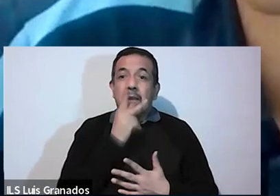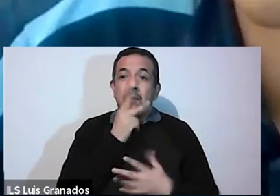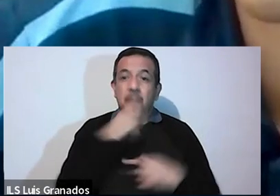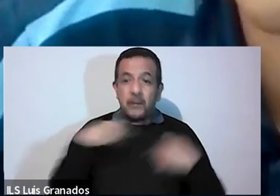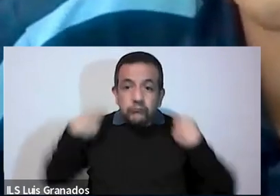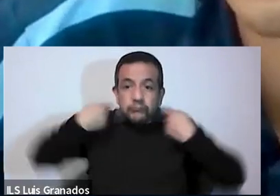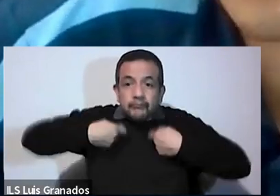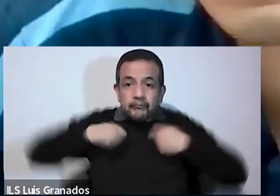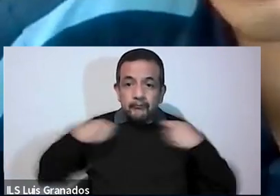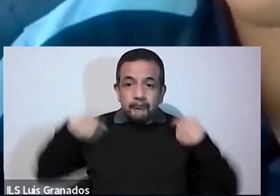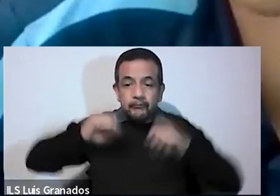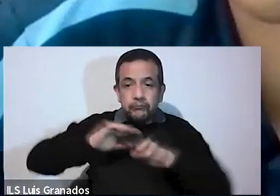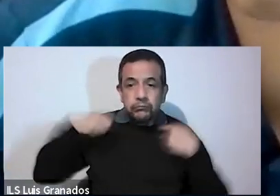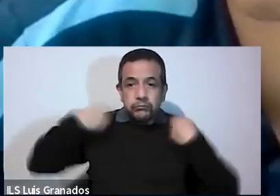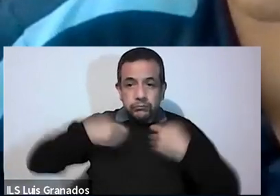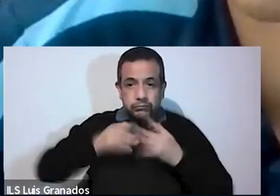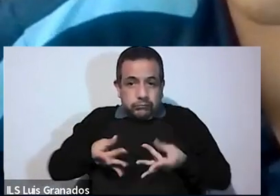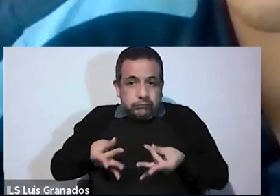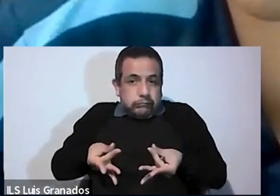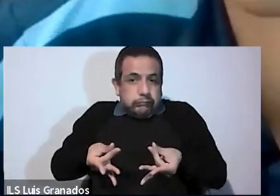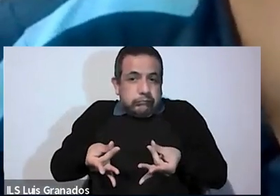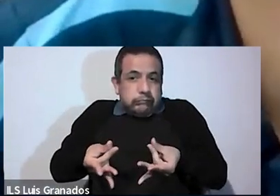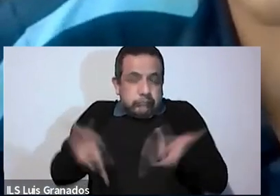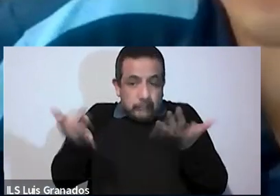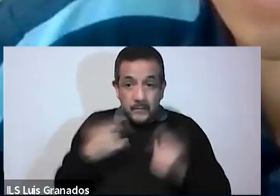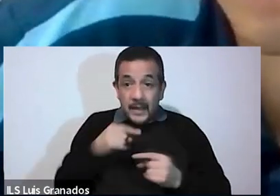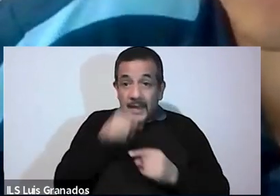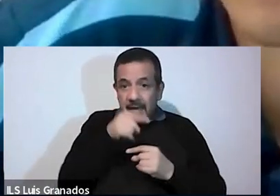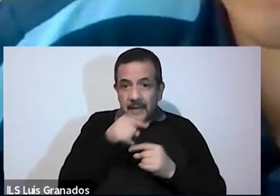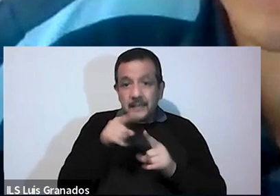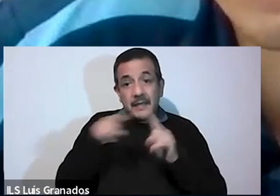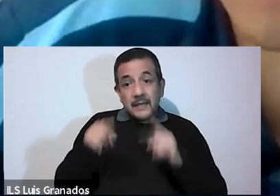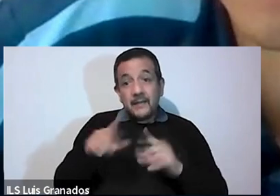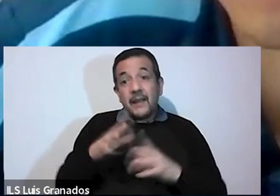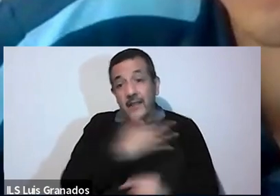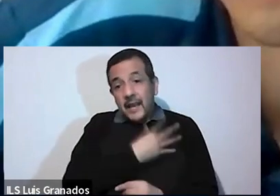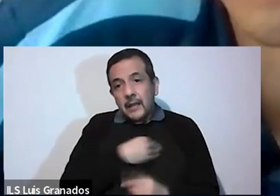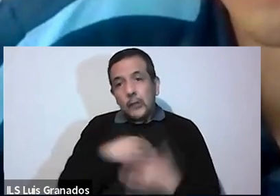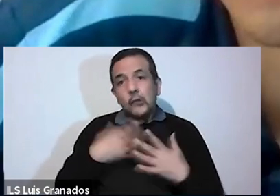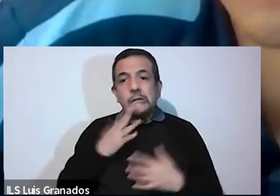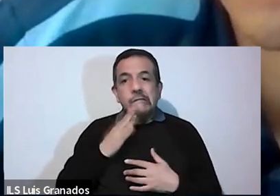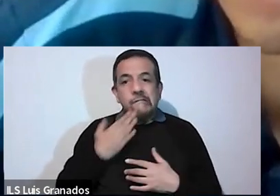de vestimentas finas, en contraste con las que tiene el puesto del hijo,